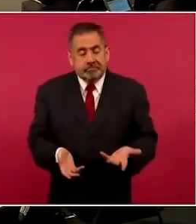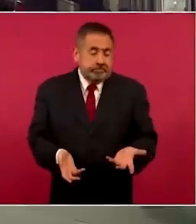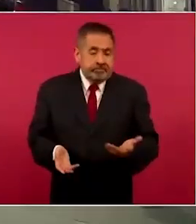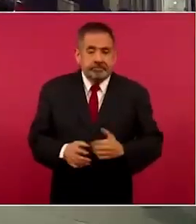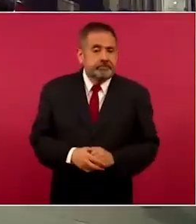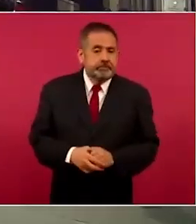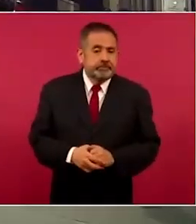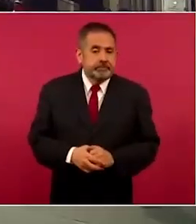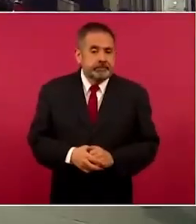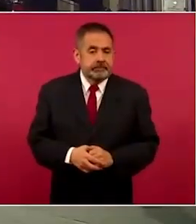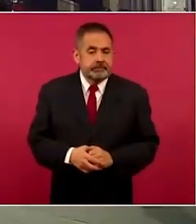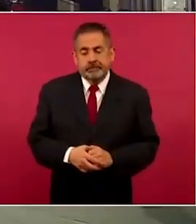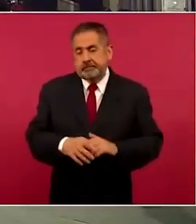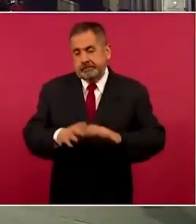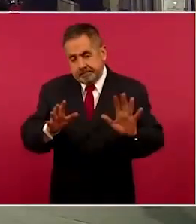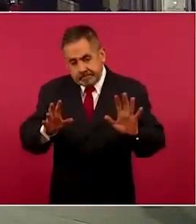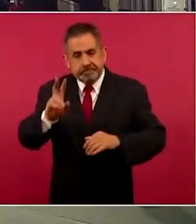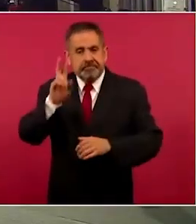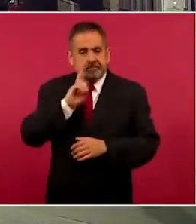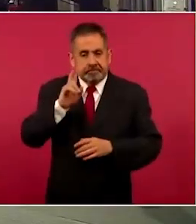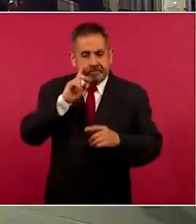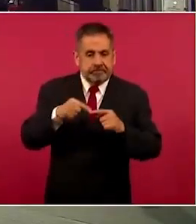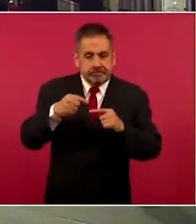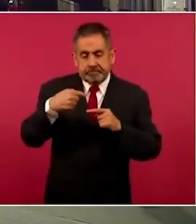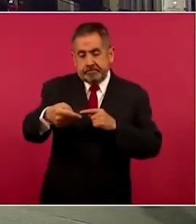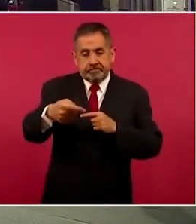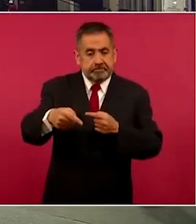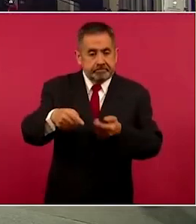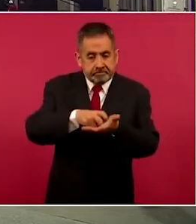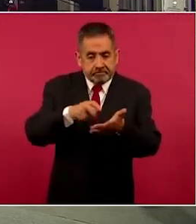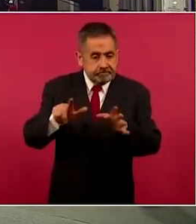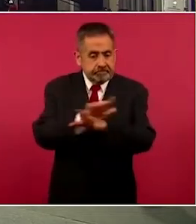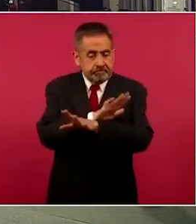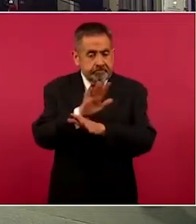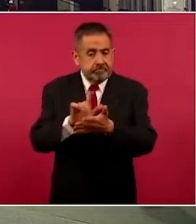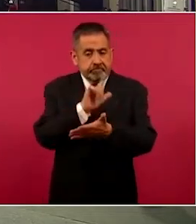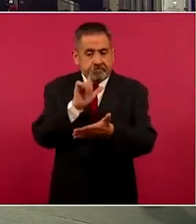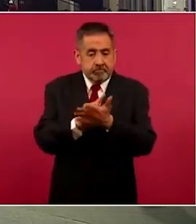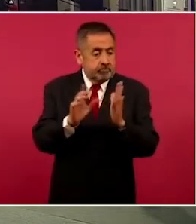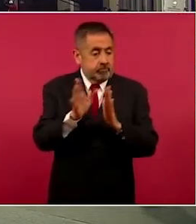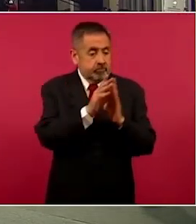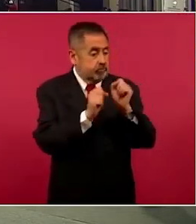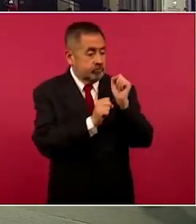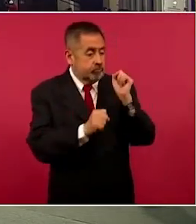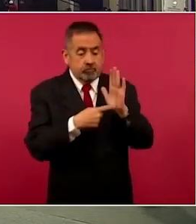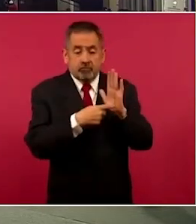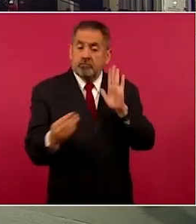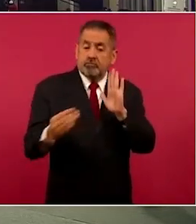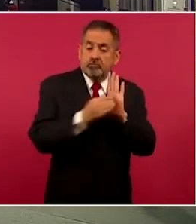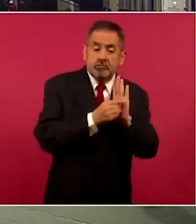vamos a ver ahora qué hacemos si ya está en la Constitución y lo violan.